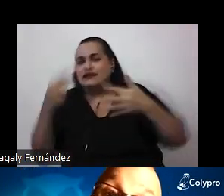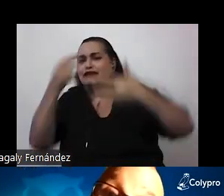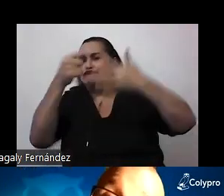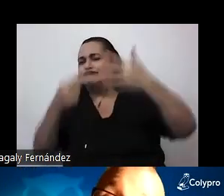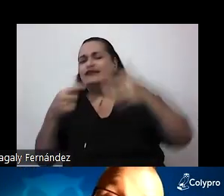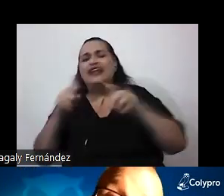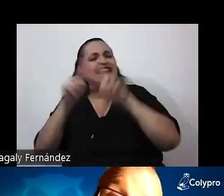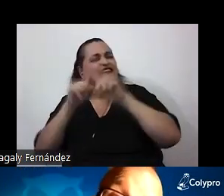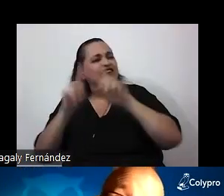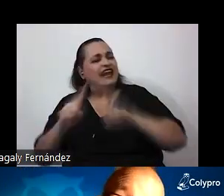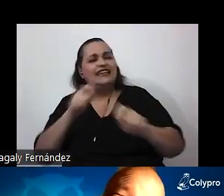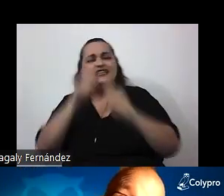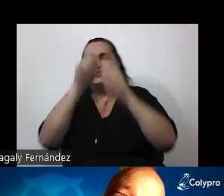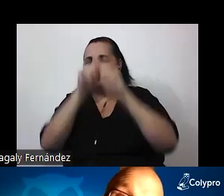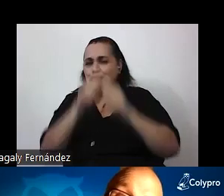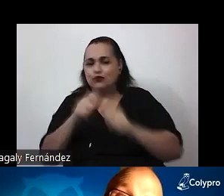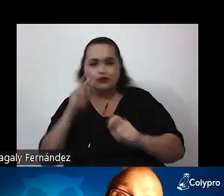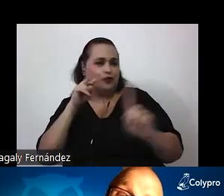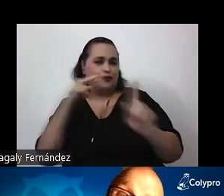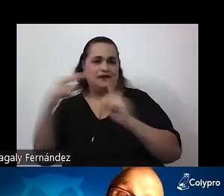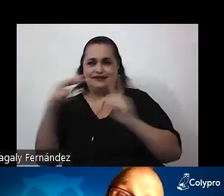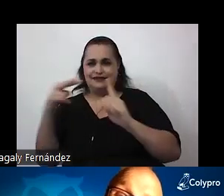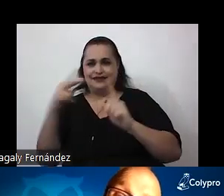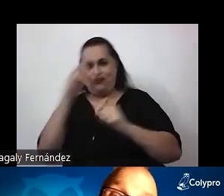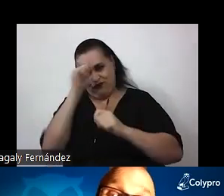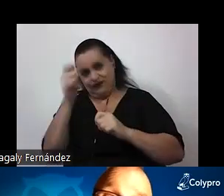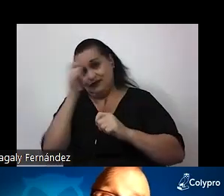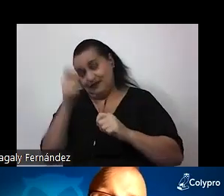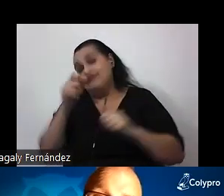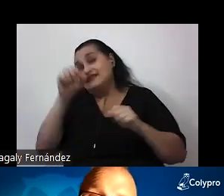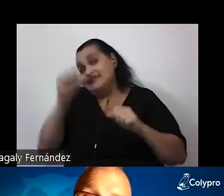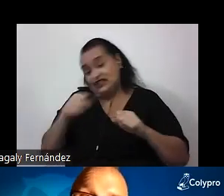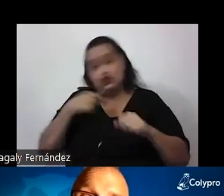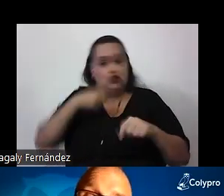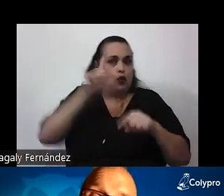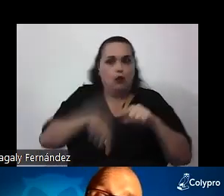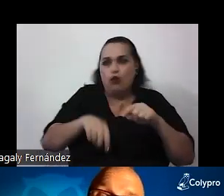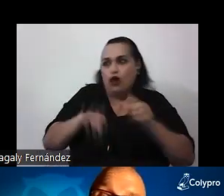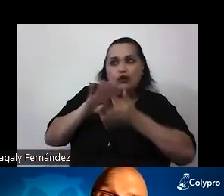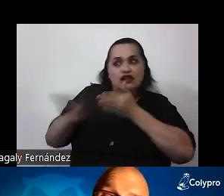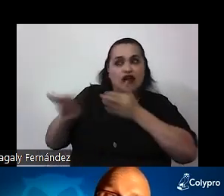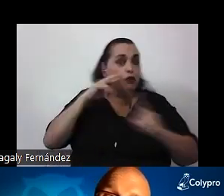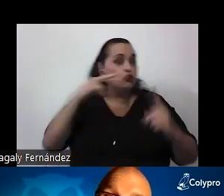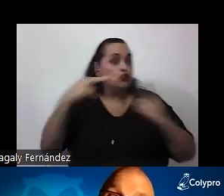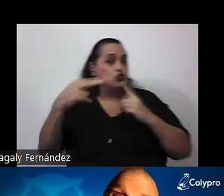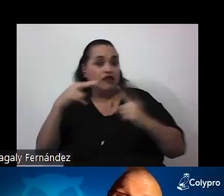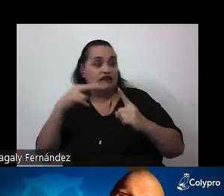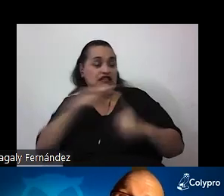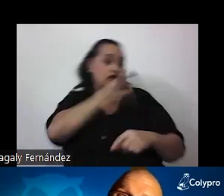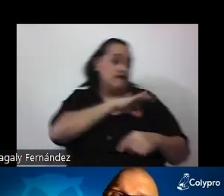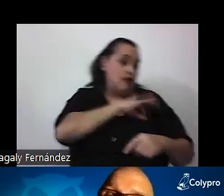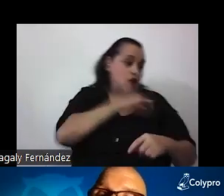respetables entonces no puedo descartar un punto de vista en favor del otro porque eso es